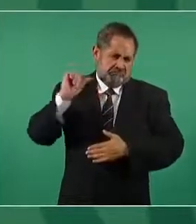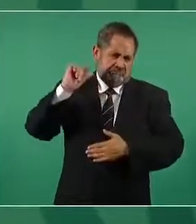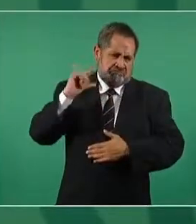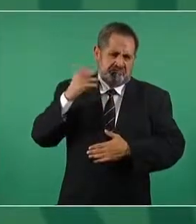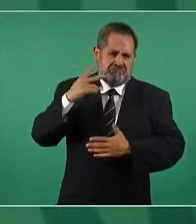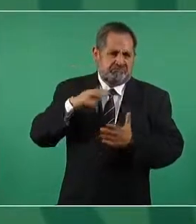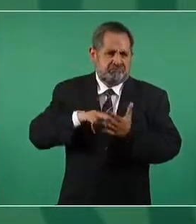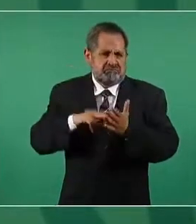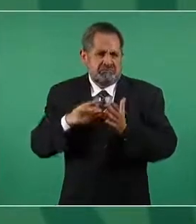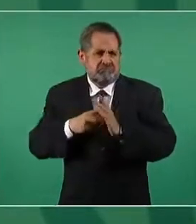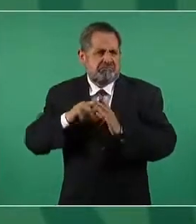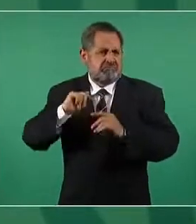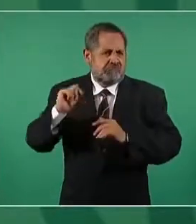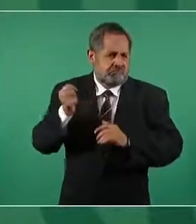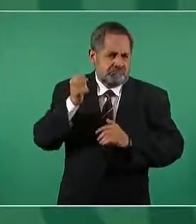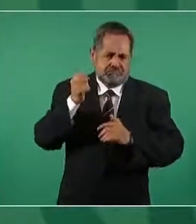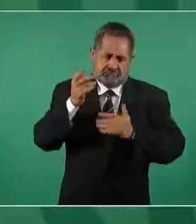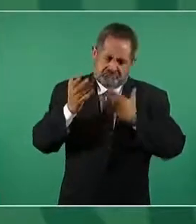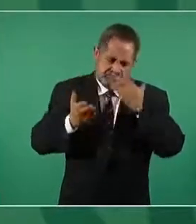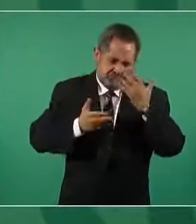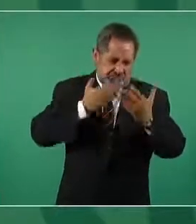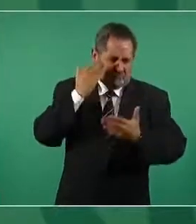ingenieros técnicos